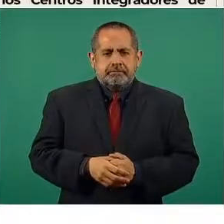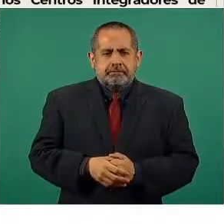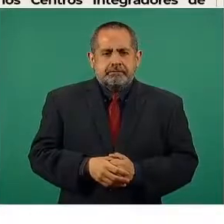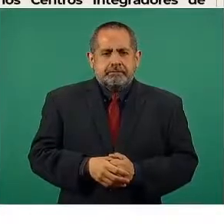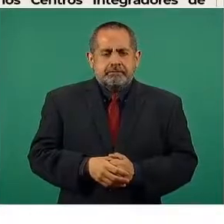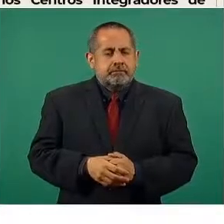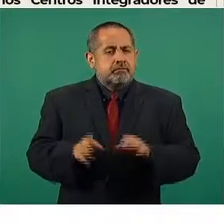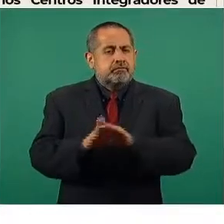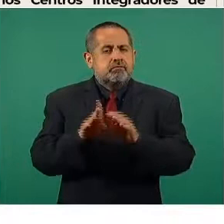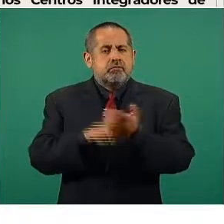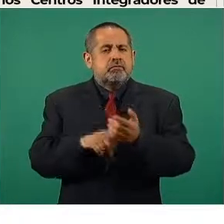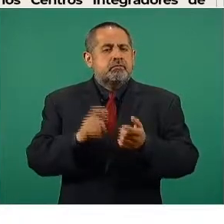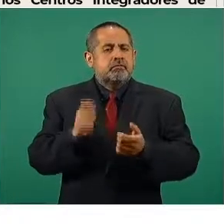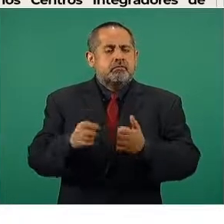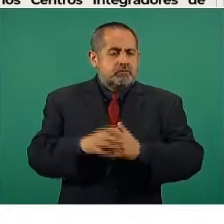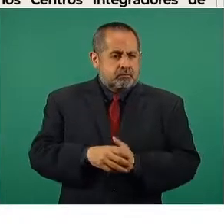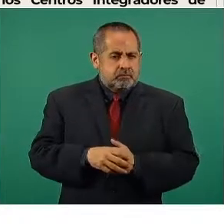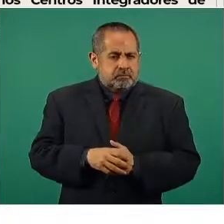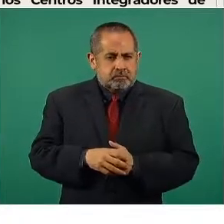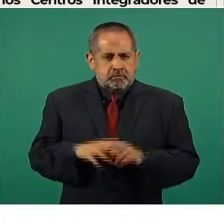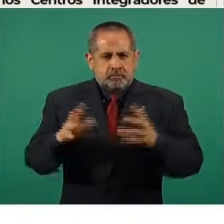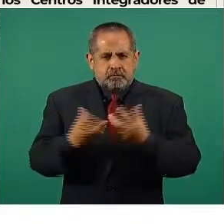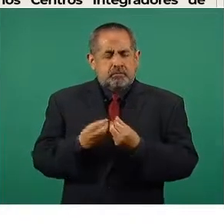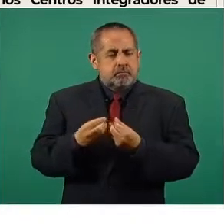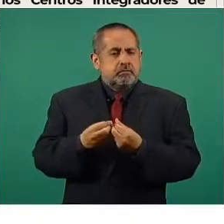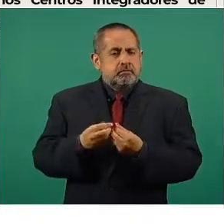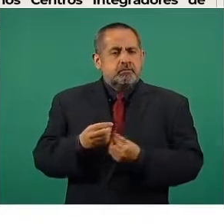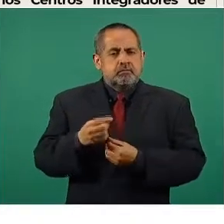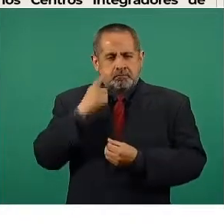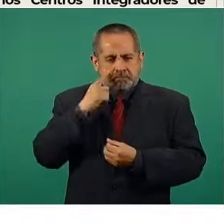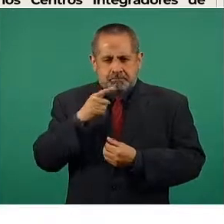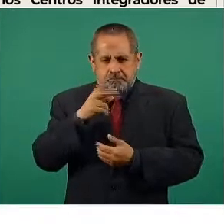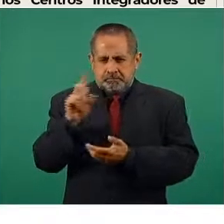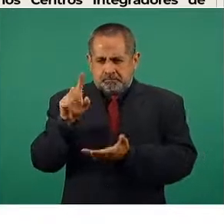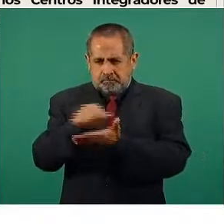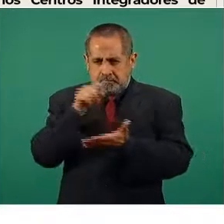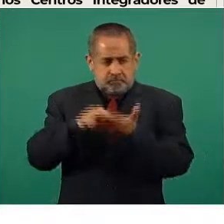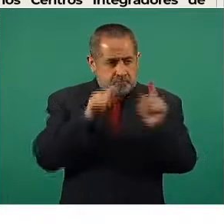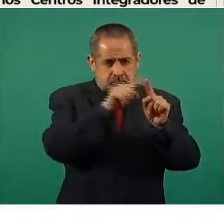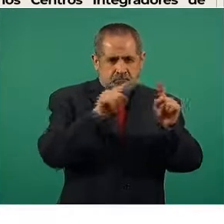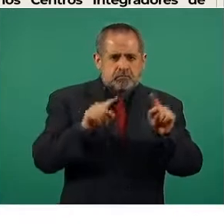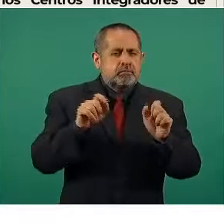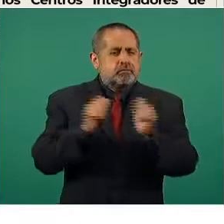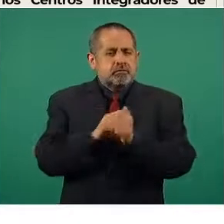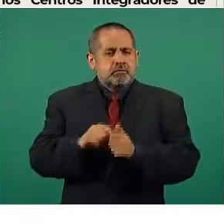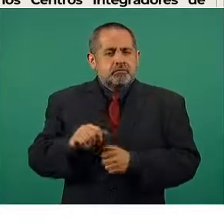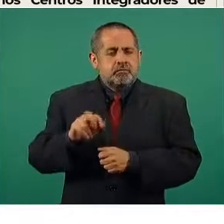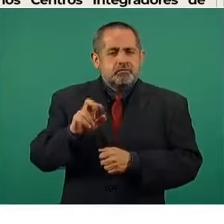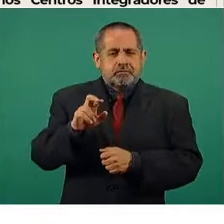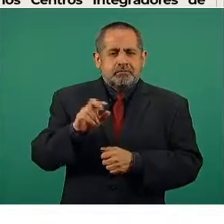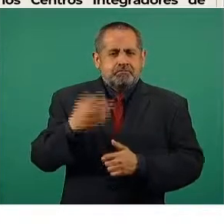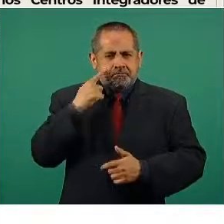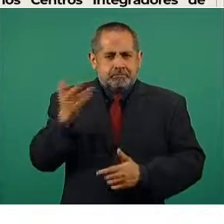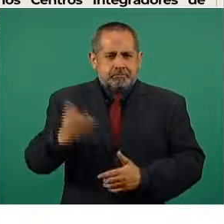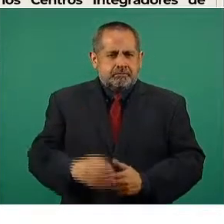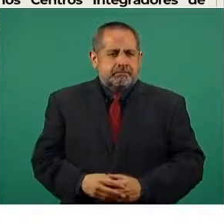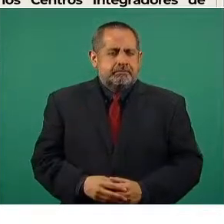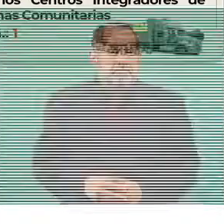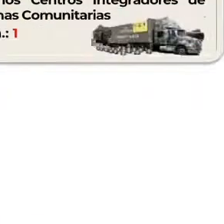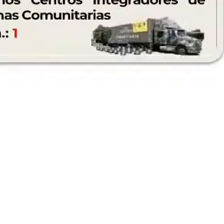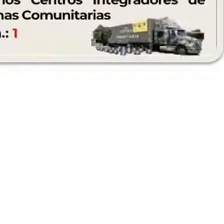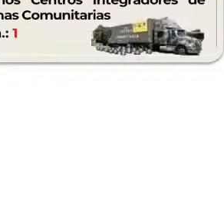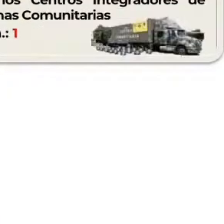tenemos actualmente desplegado 30 puestos de revisión, los cuales cuentan con rayos X y rayos gamma, así como